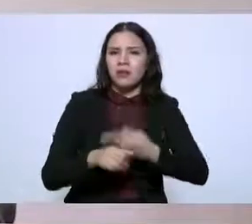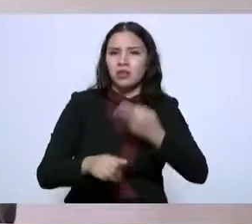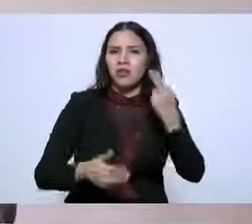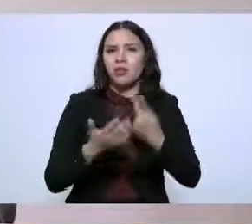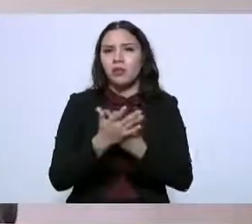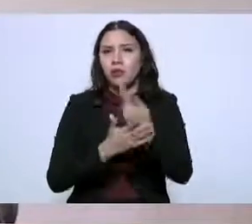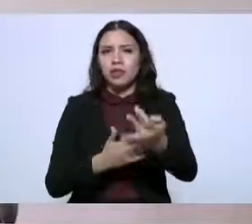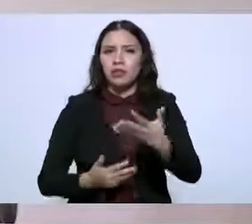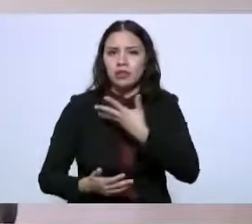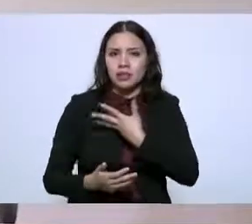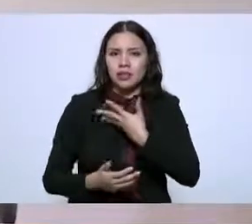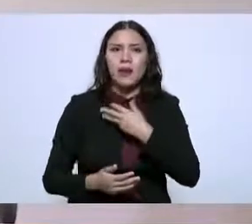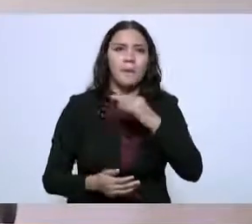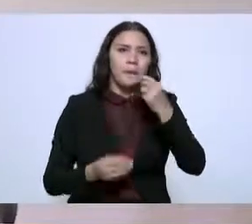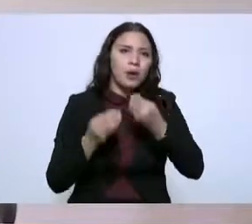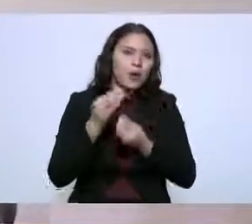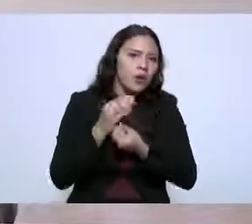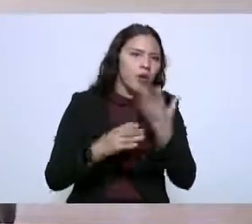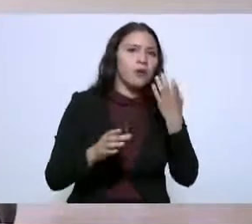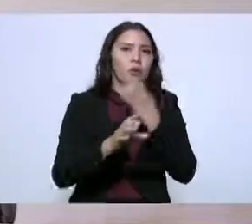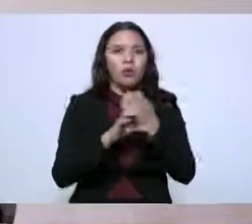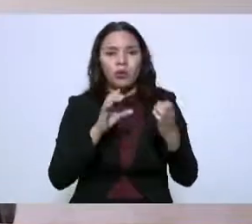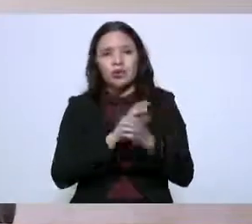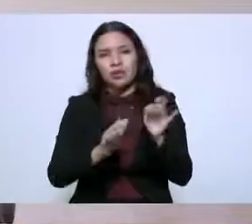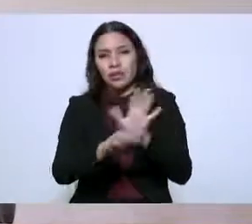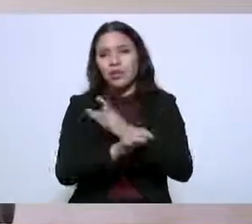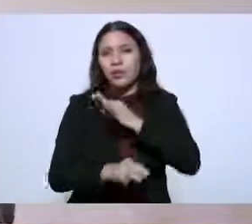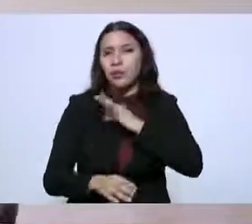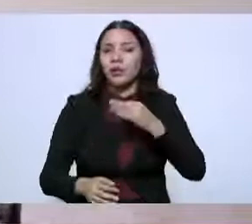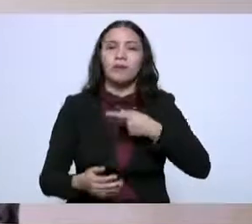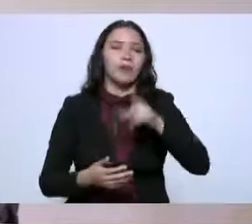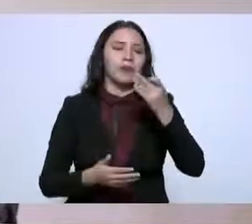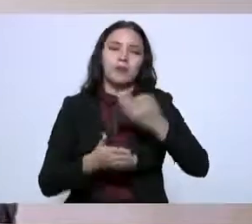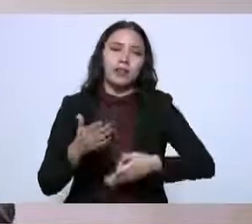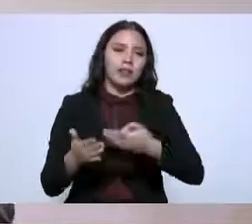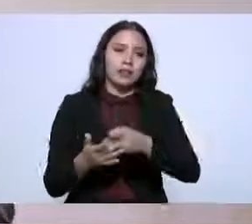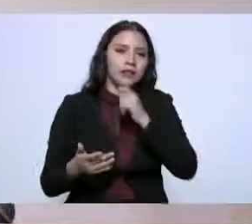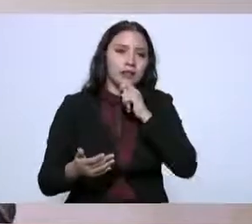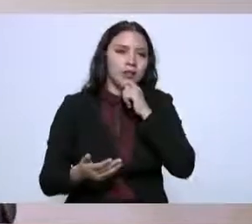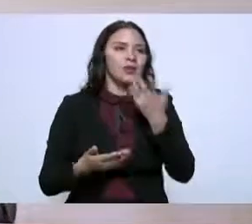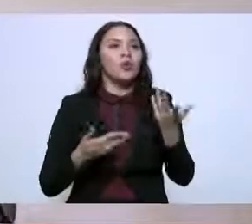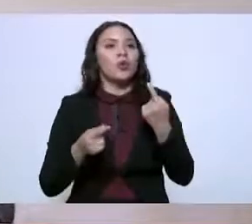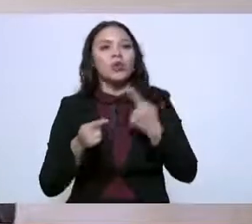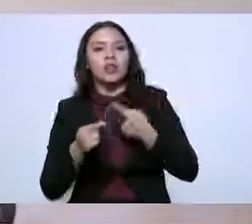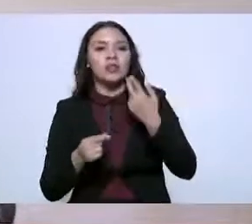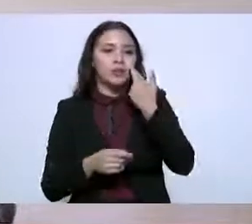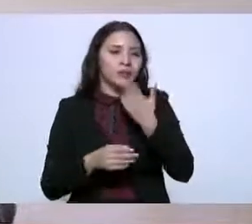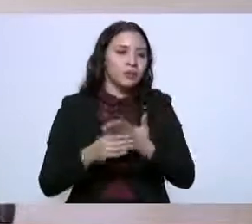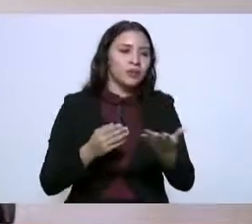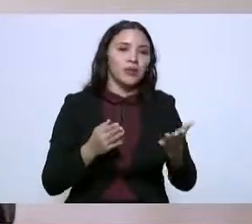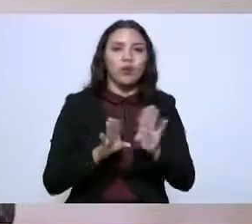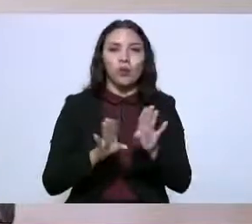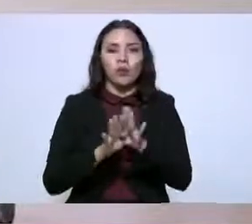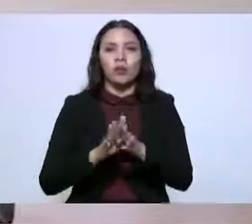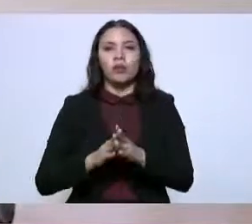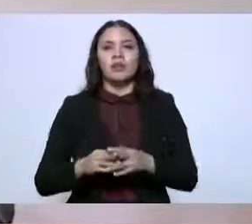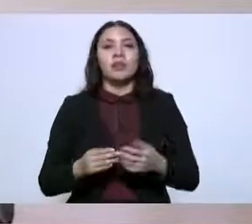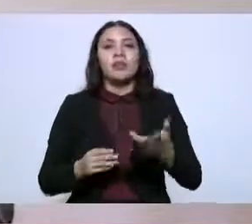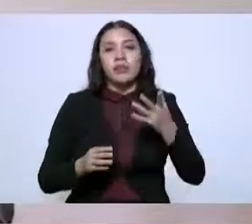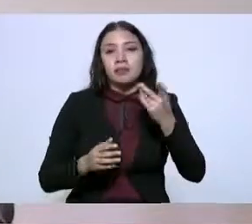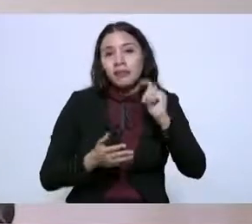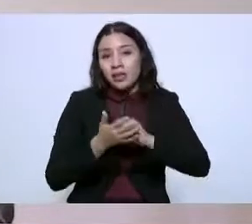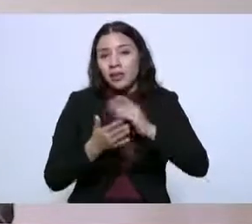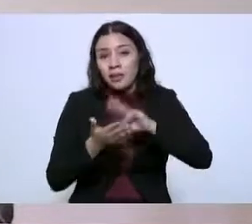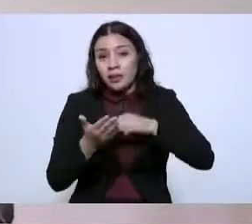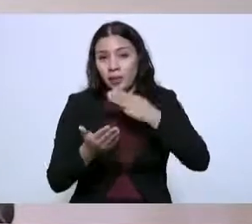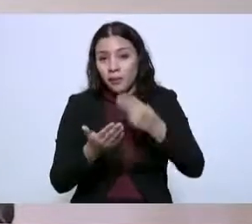en puerta para poder generar más energía, hay veces que el problema es la conducción ya limitado, sobre todo en la zona de